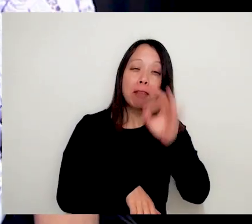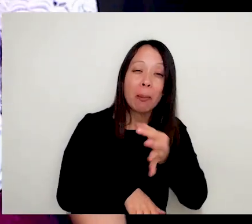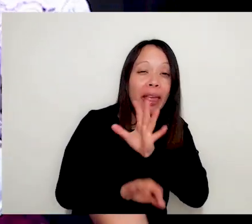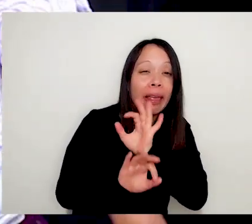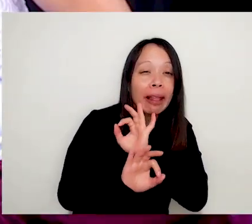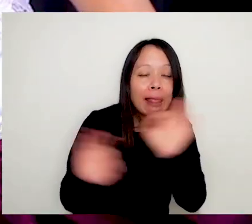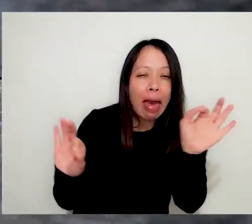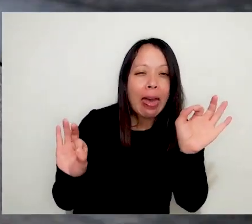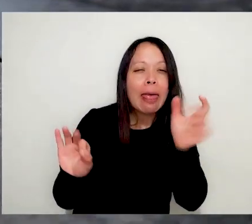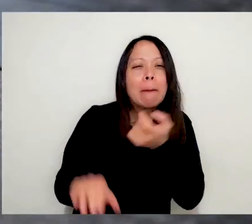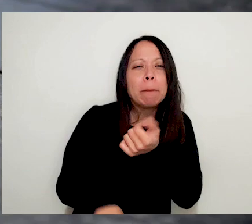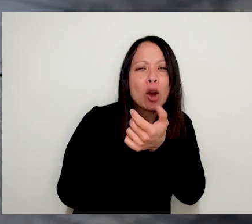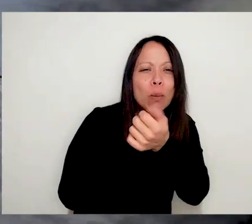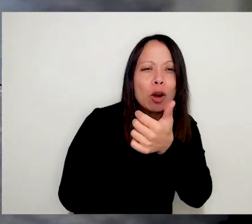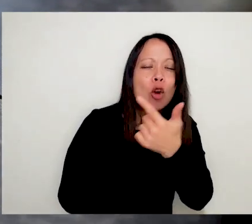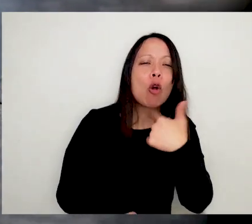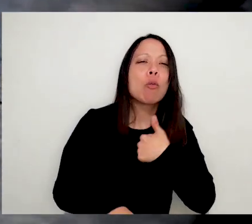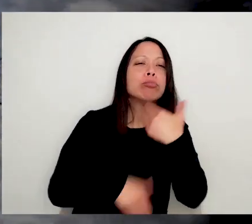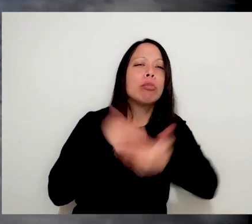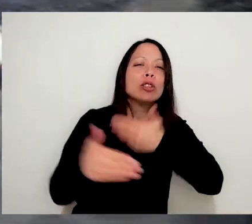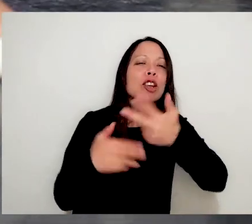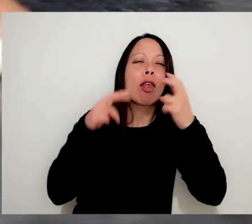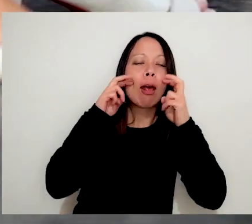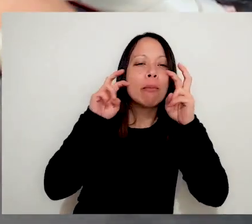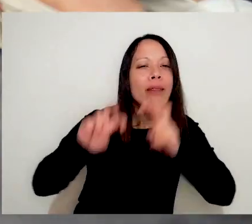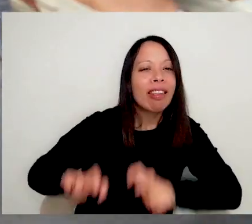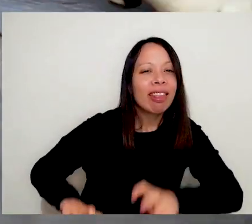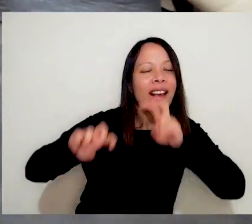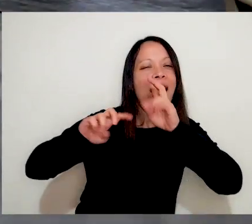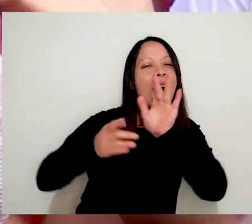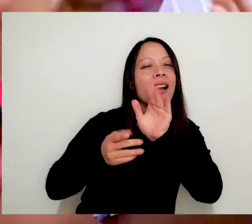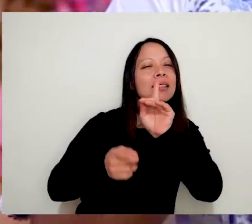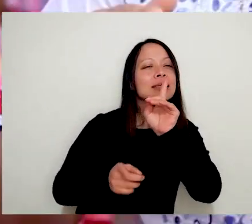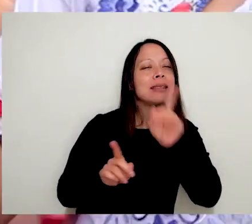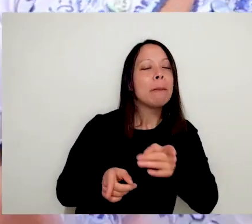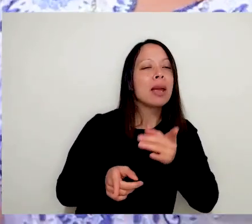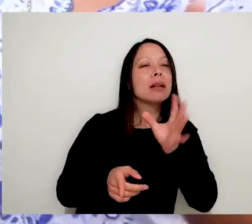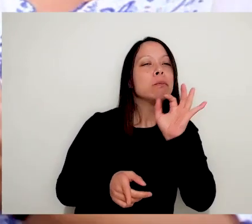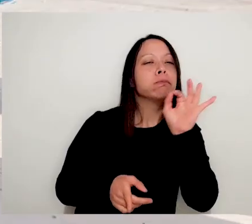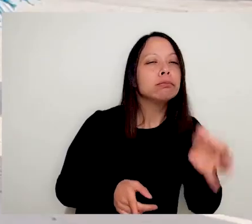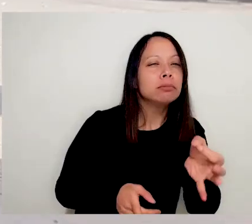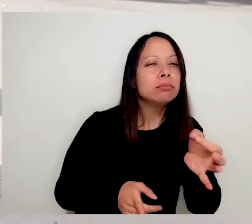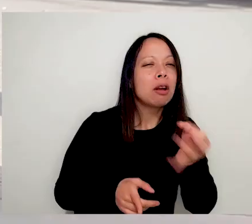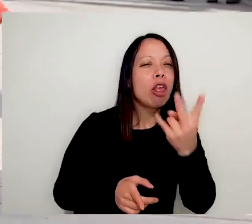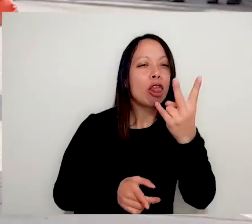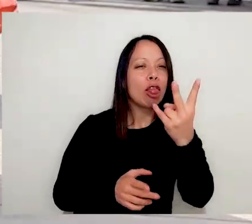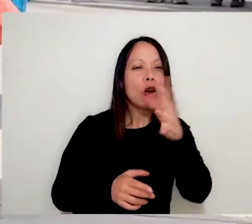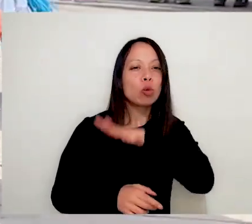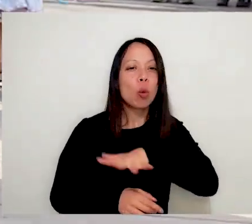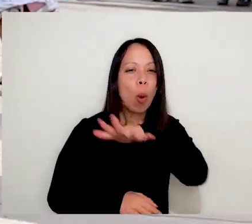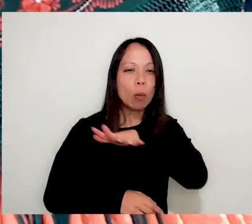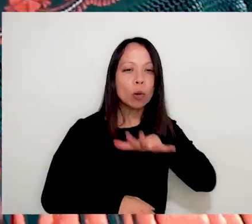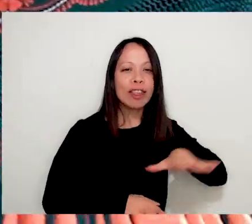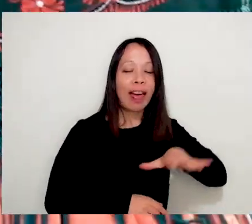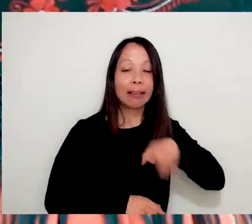Así que fue también una investigación. Fue como proceso de investigación. Nos enteramos ahí, por ejemplo, trabajamos